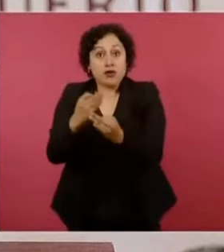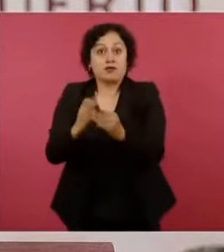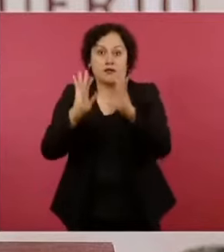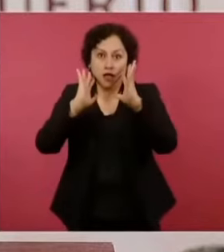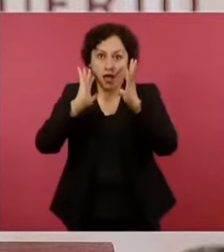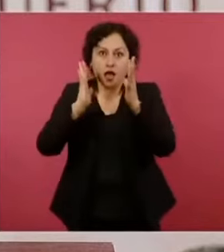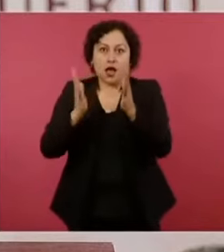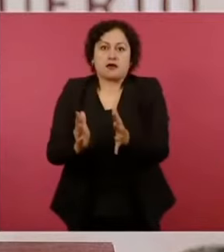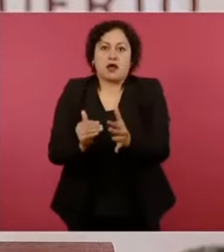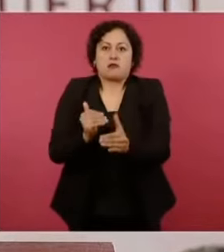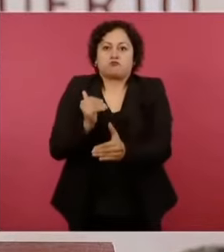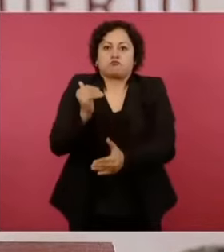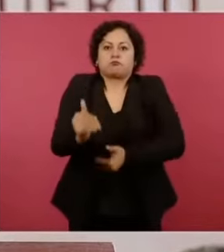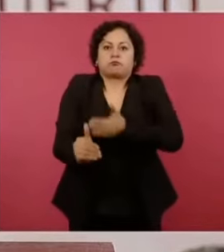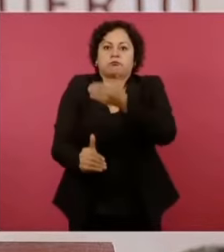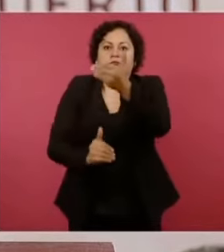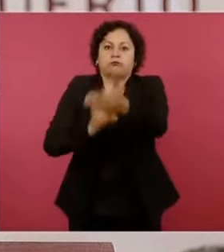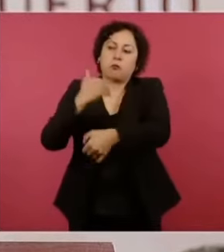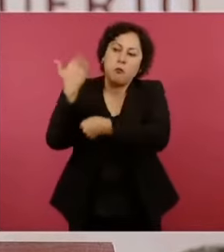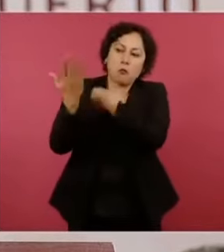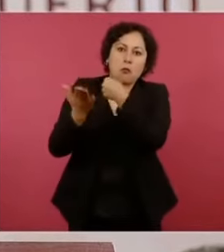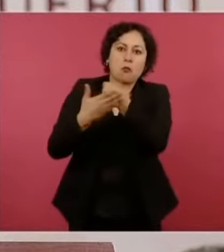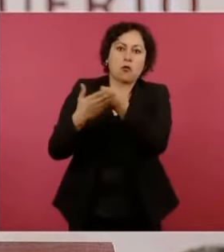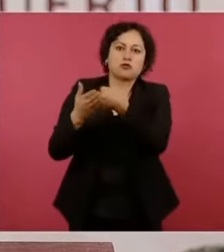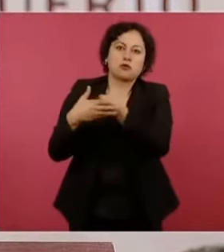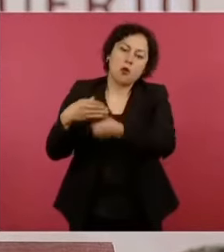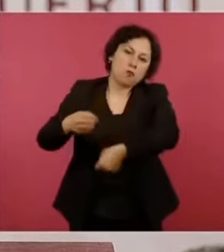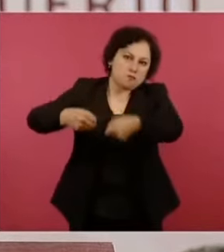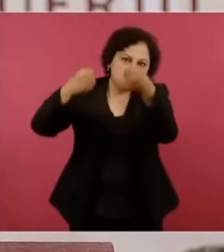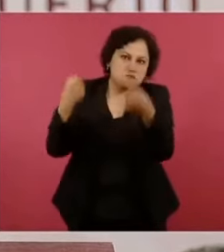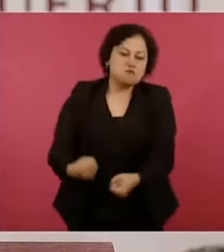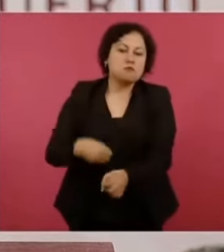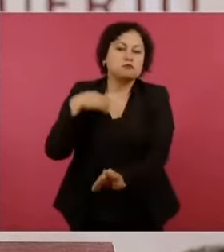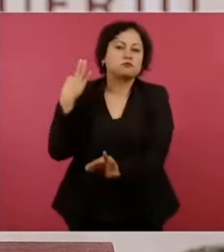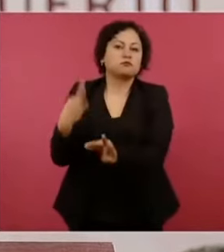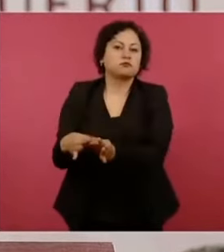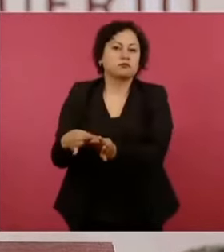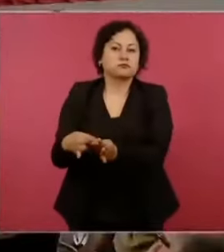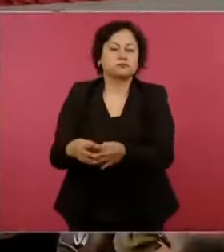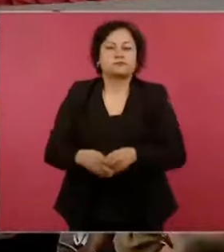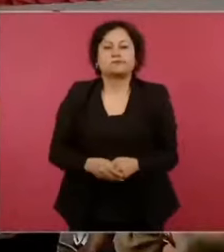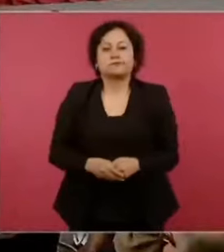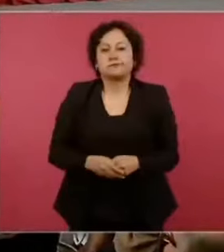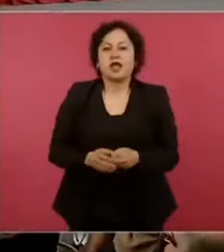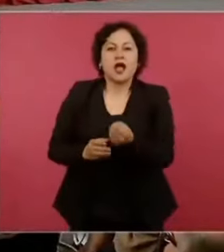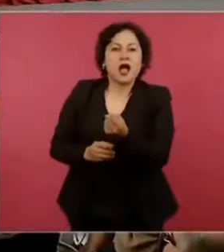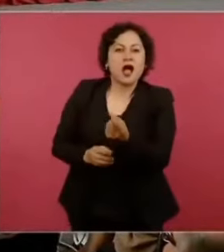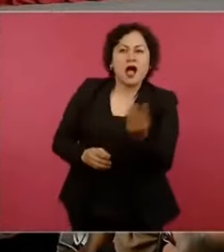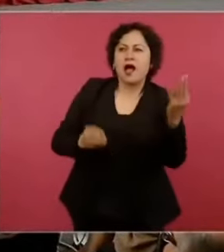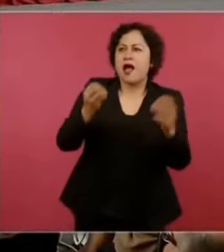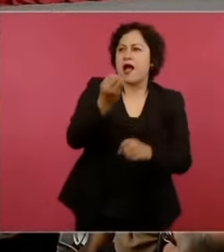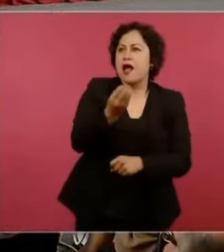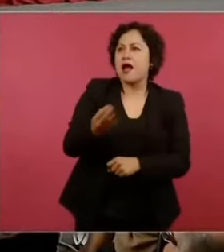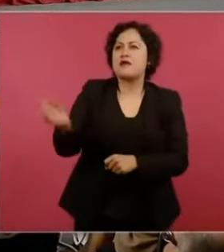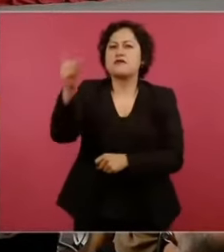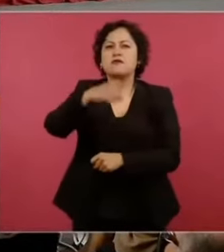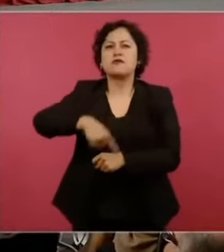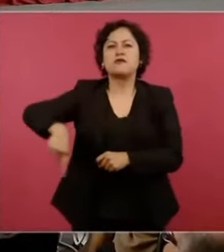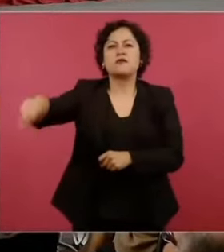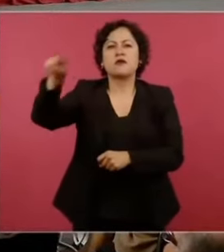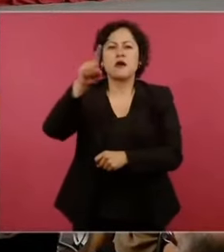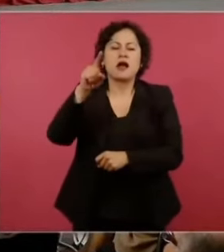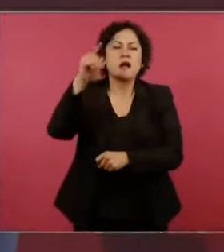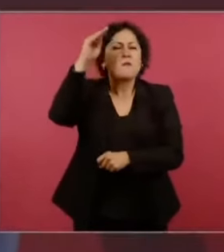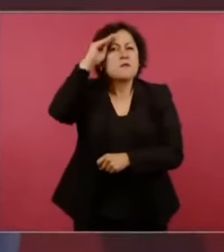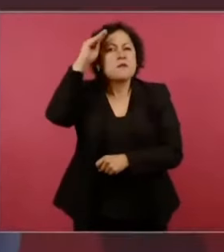pasar a la etapa de la consolidación. No saben aquellos que critican de manera negativa